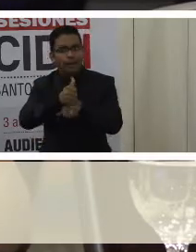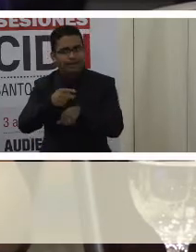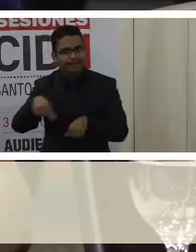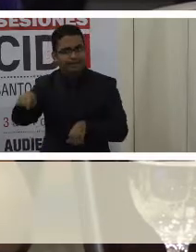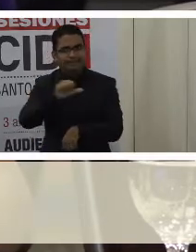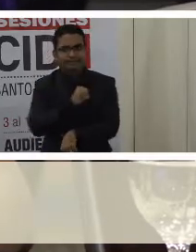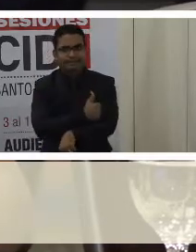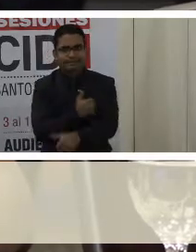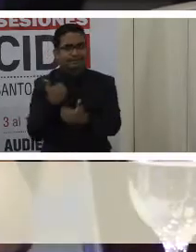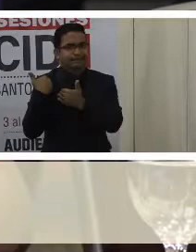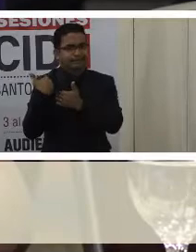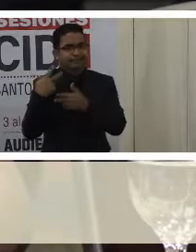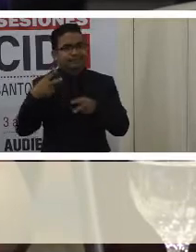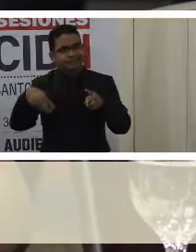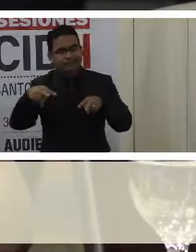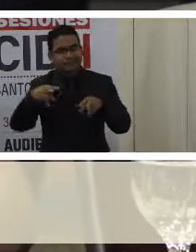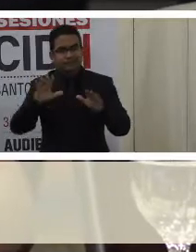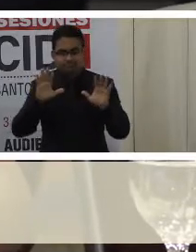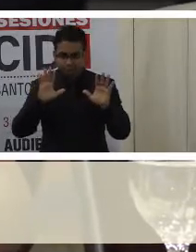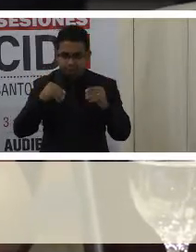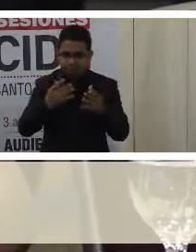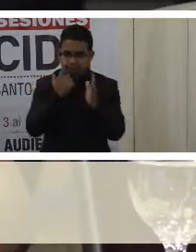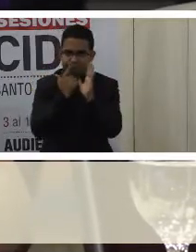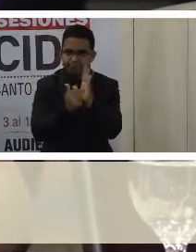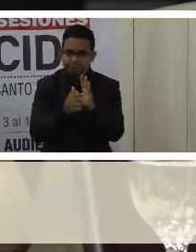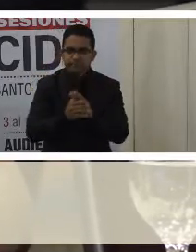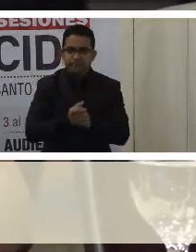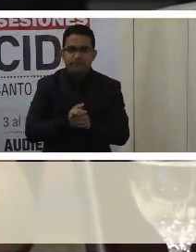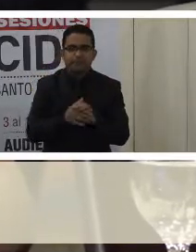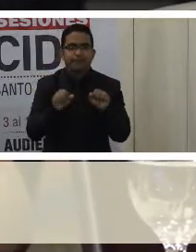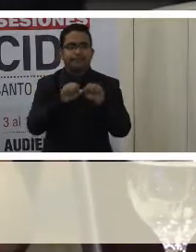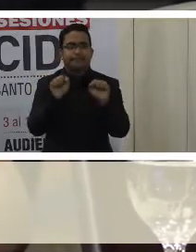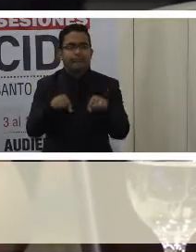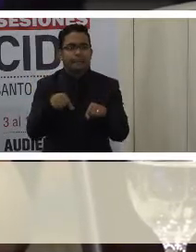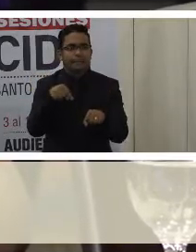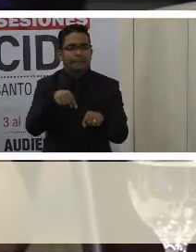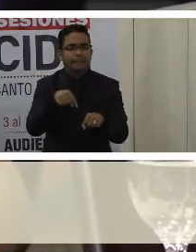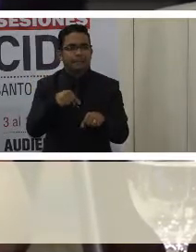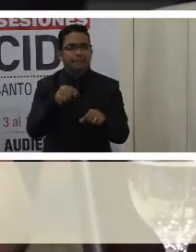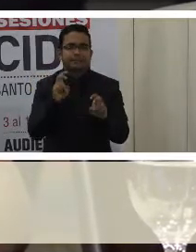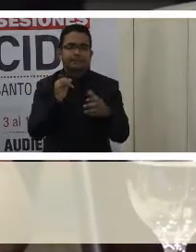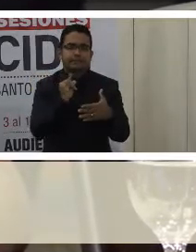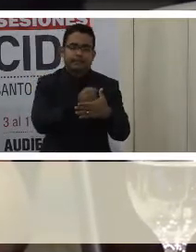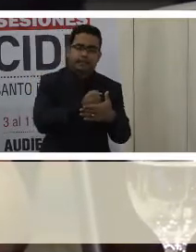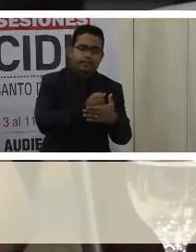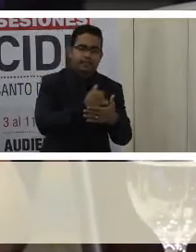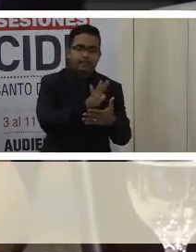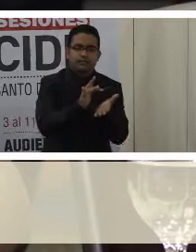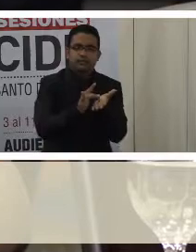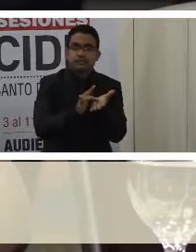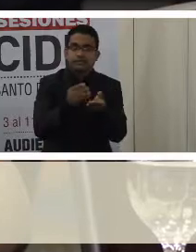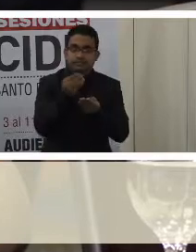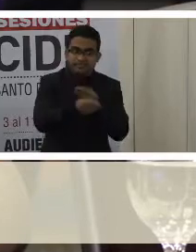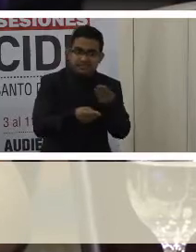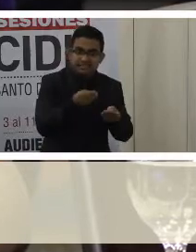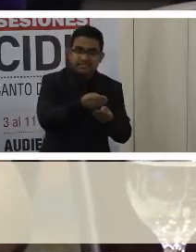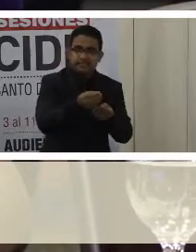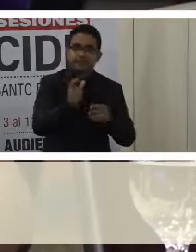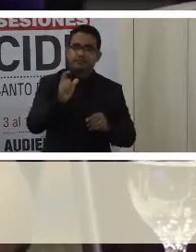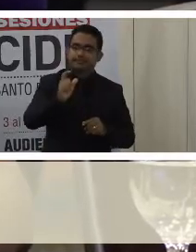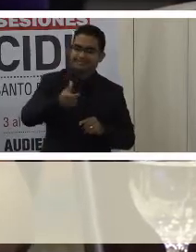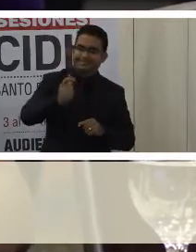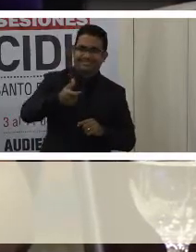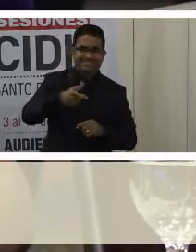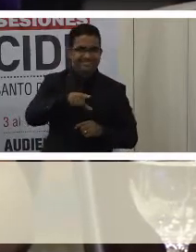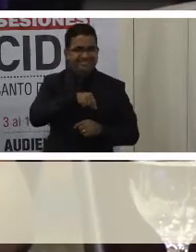estadales. Quisiéramos poner de ejemplo el cuestionado sistema que obstaculiza la adquisición de medicamentos, como es el carné de la patria,